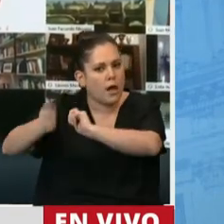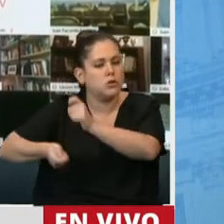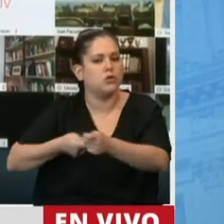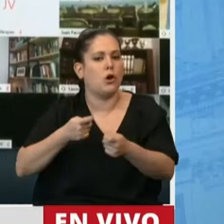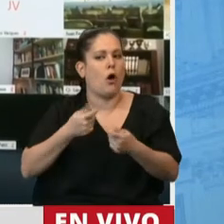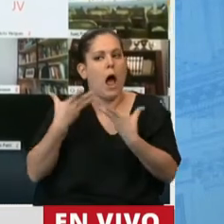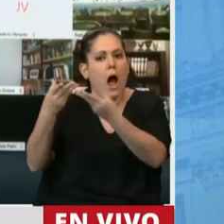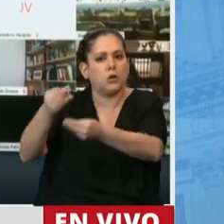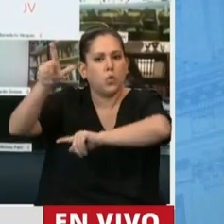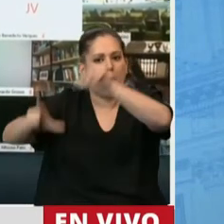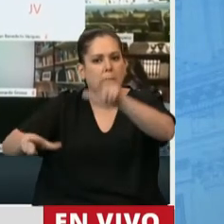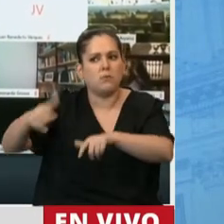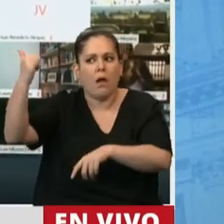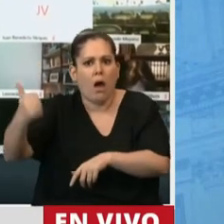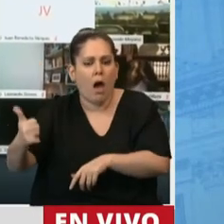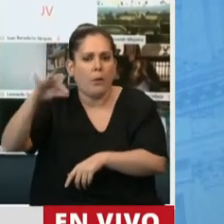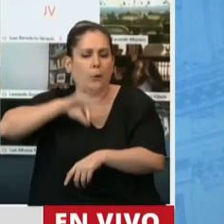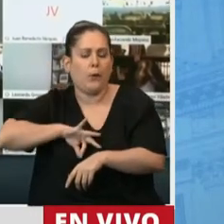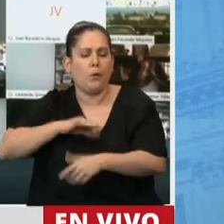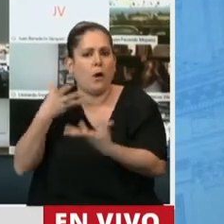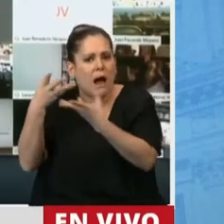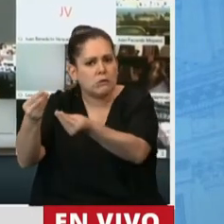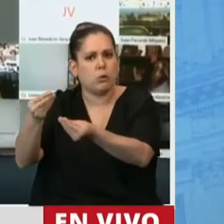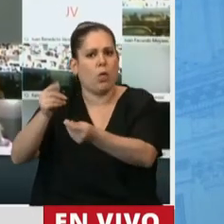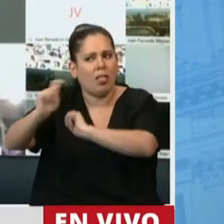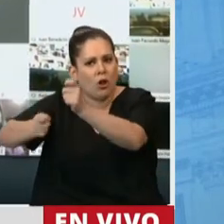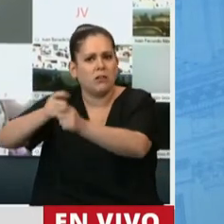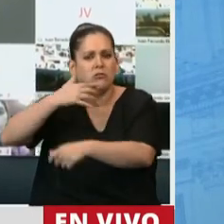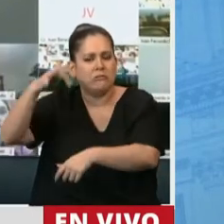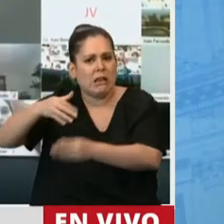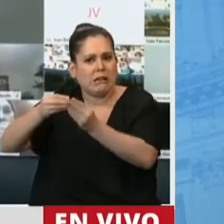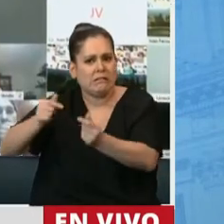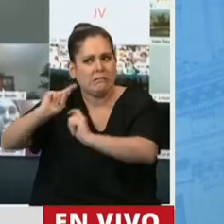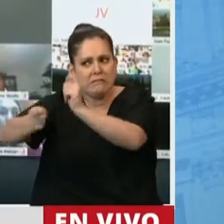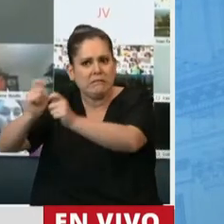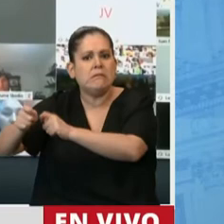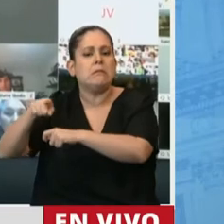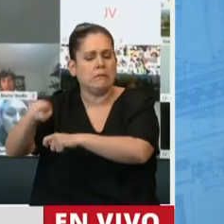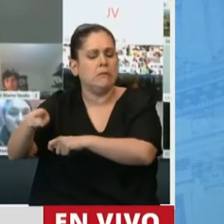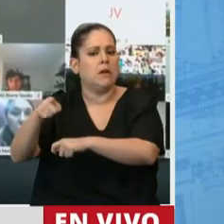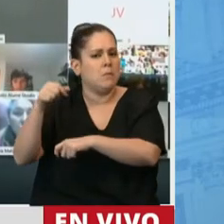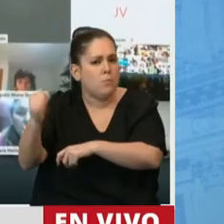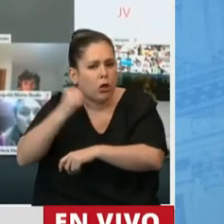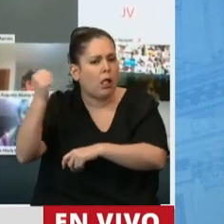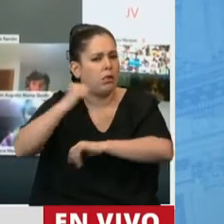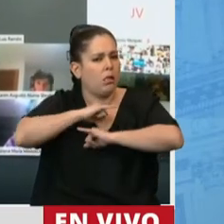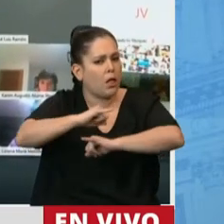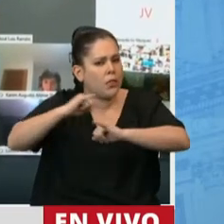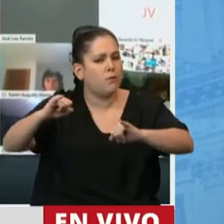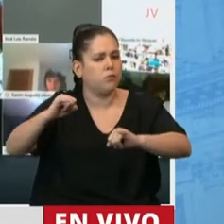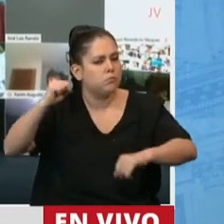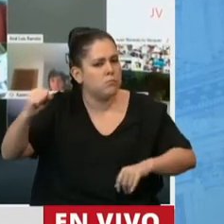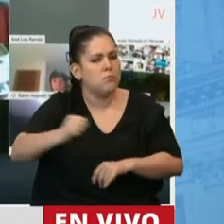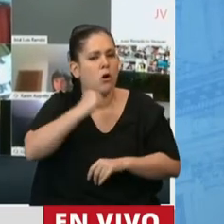otros a recuperarse, nos acercaron esta inquietud y la importancia de difundir lo